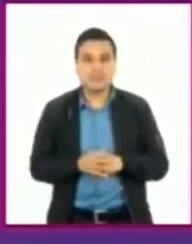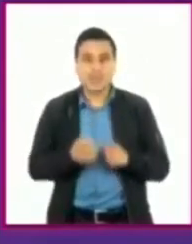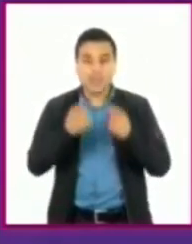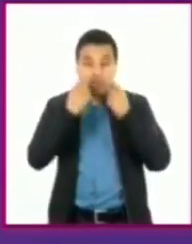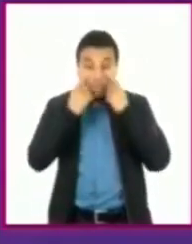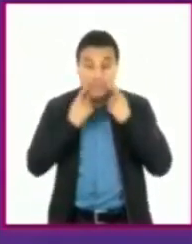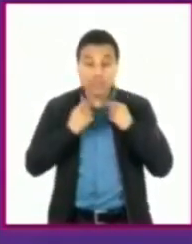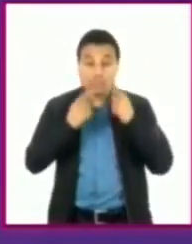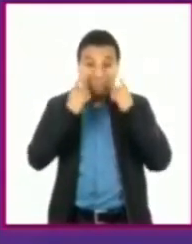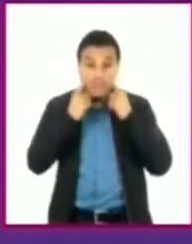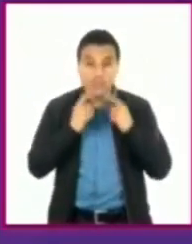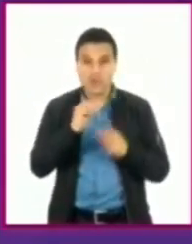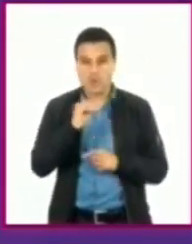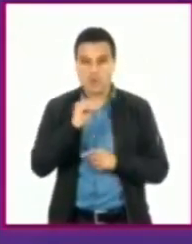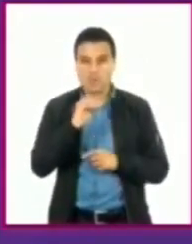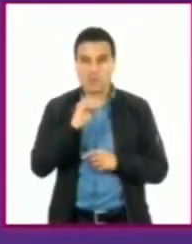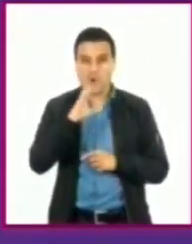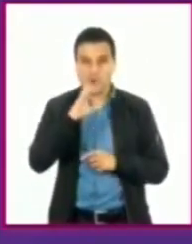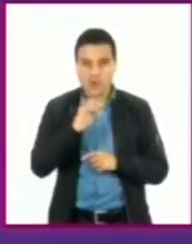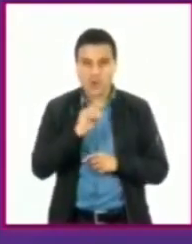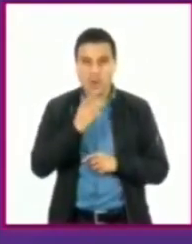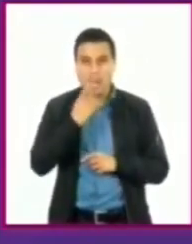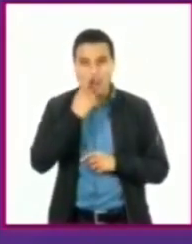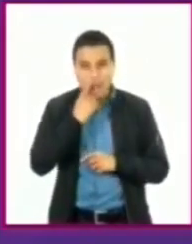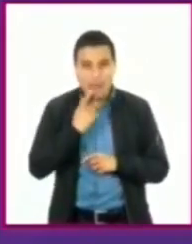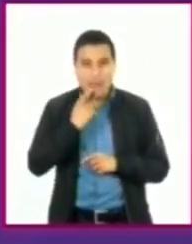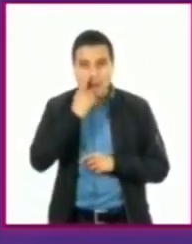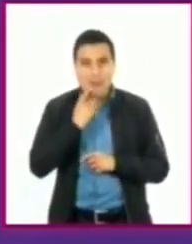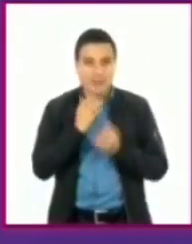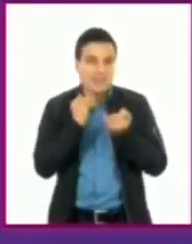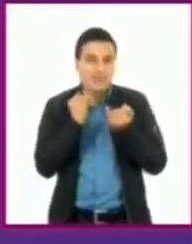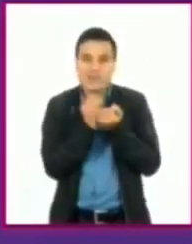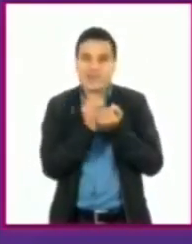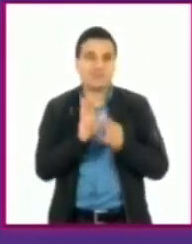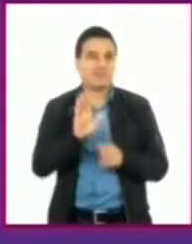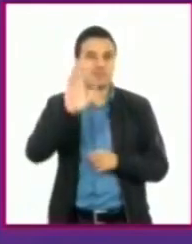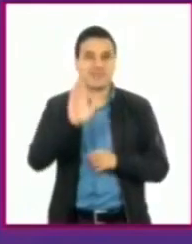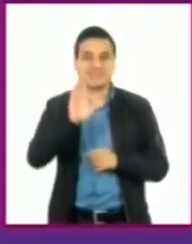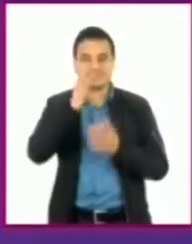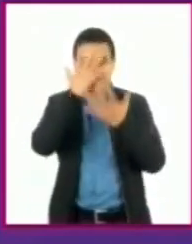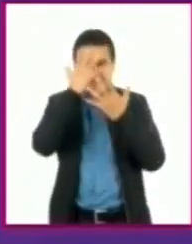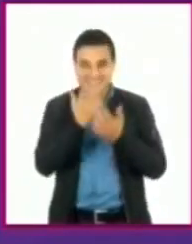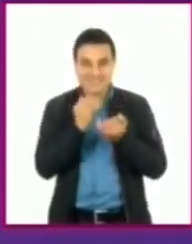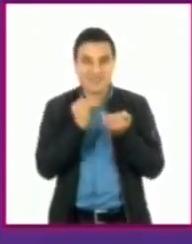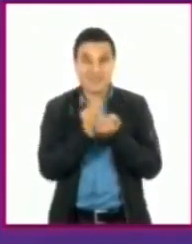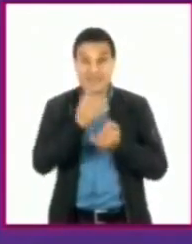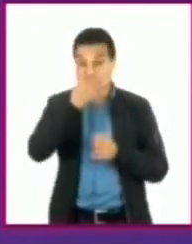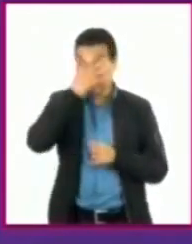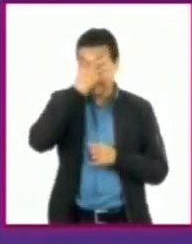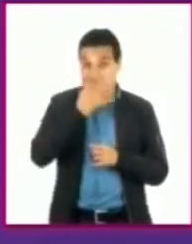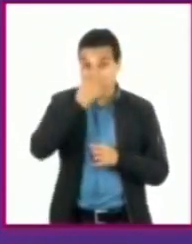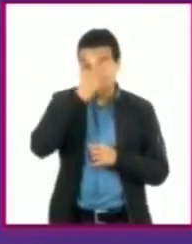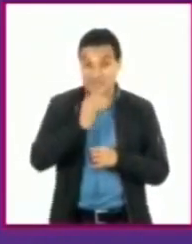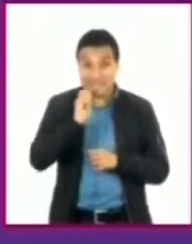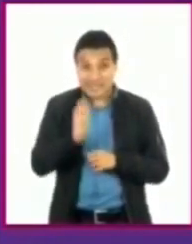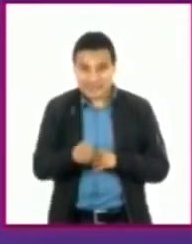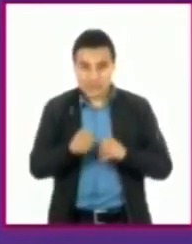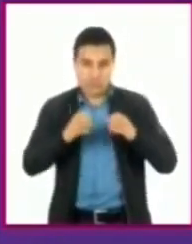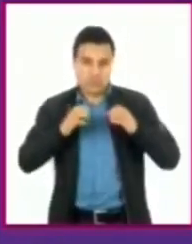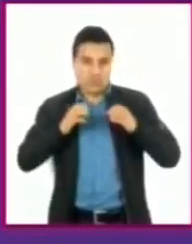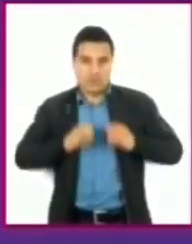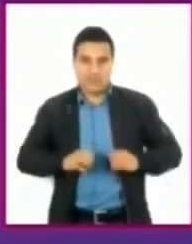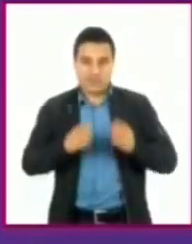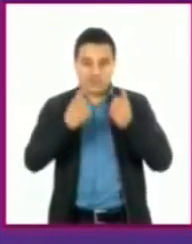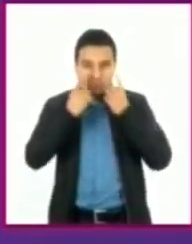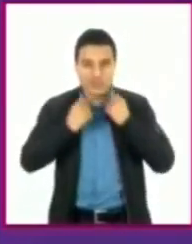con el moco escurriendo. Entonces, es muy similar estar llorando. Se dice muchas veces que la gripa es cuando el cuerpo llora. Ok.